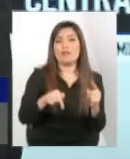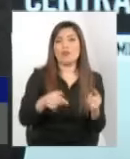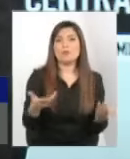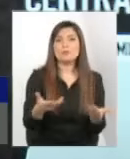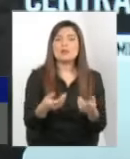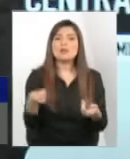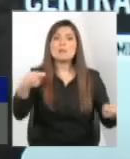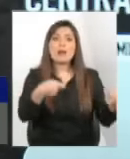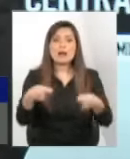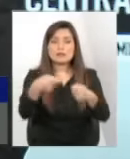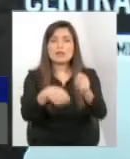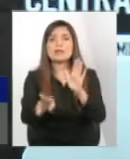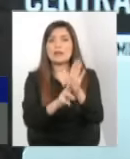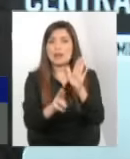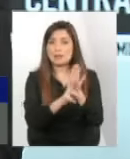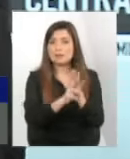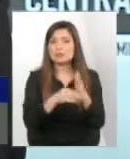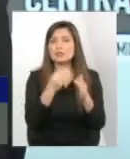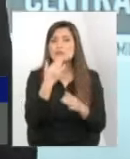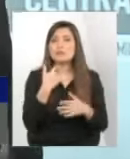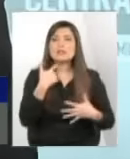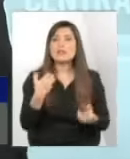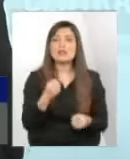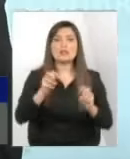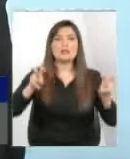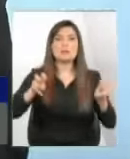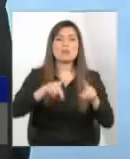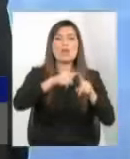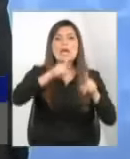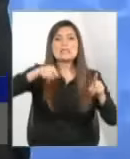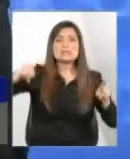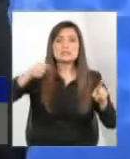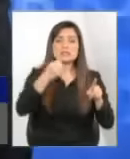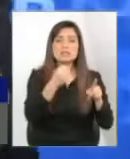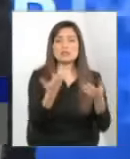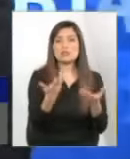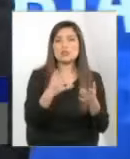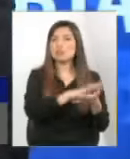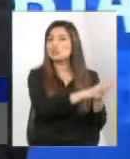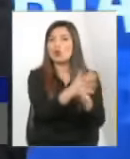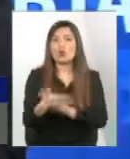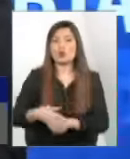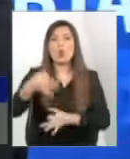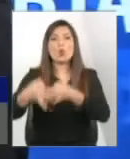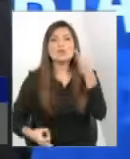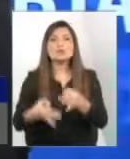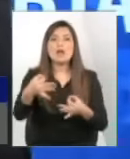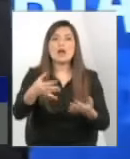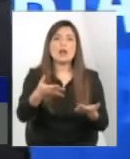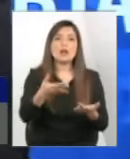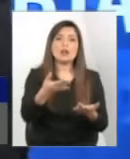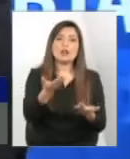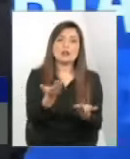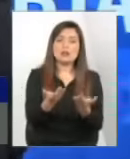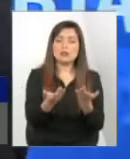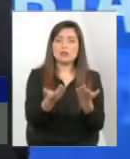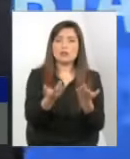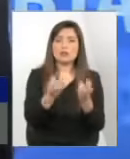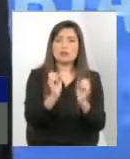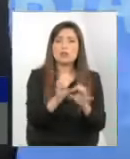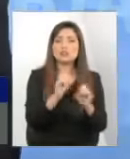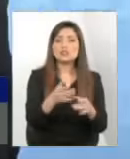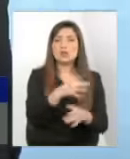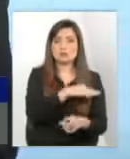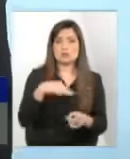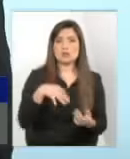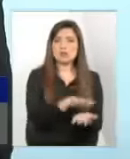en que se incorpora además la obligación de entregar información estadística por todos los actores públicos incluido el poder judicial educación mensal y también cenarme por supuesto respecto